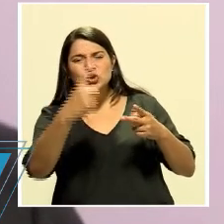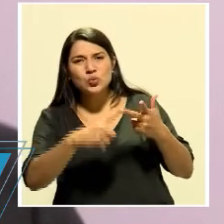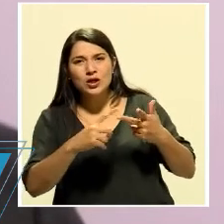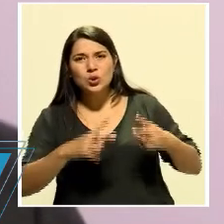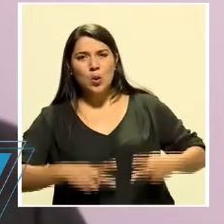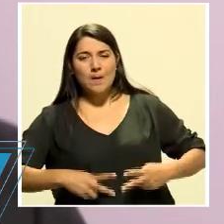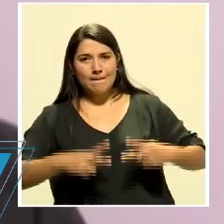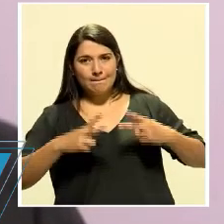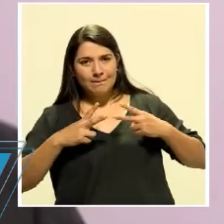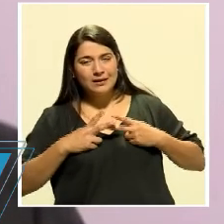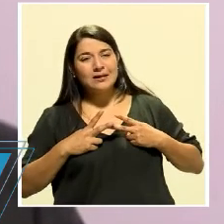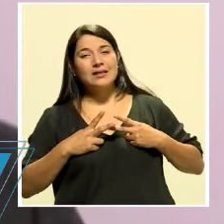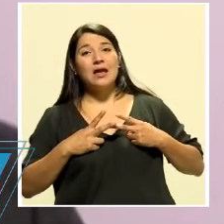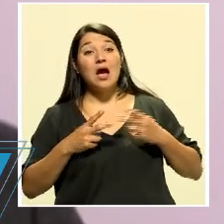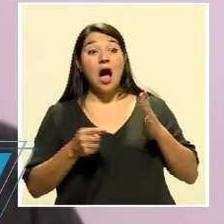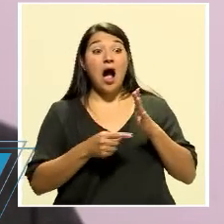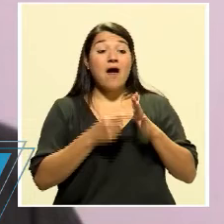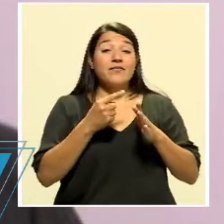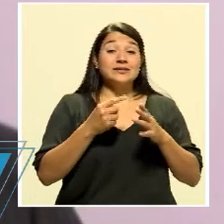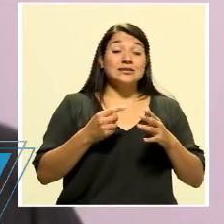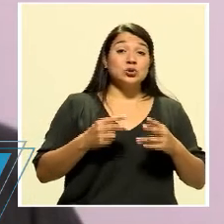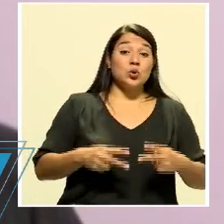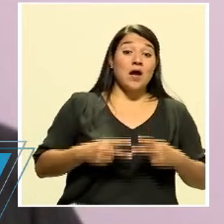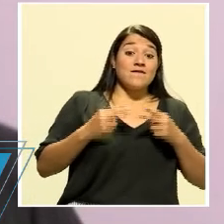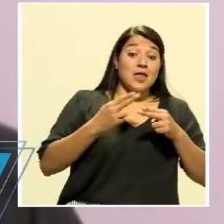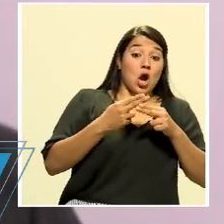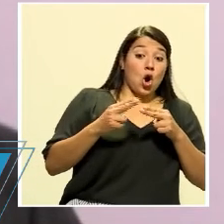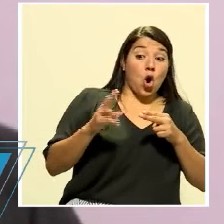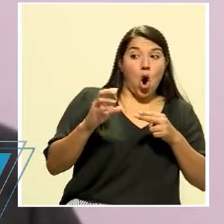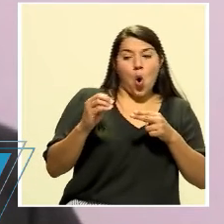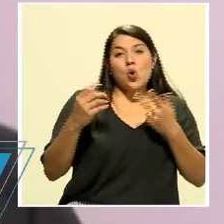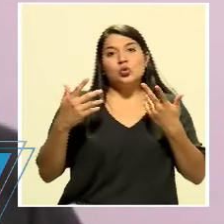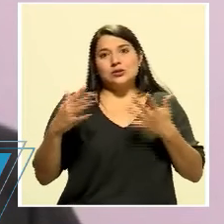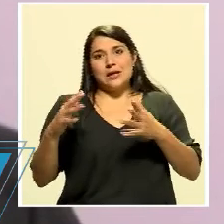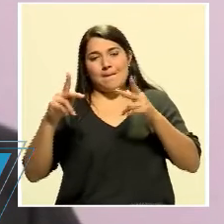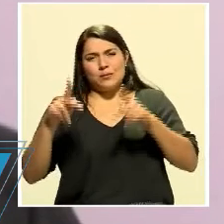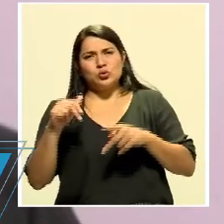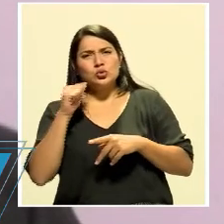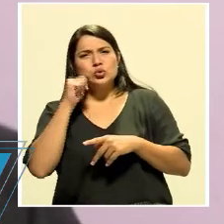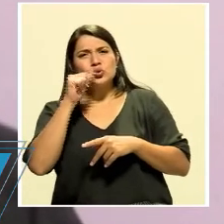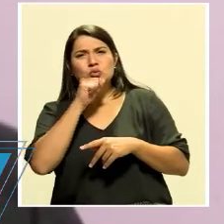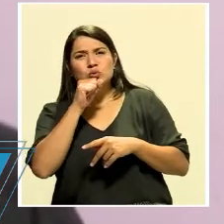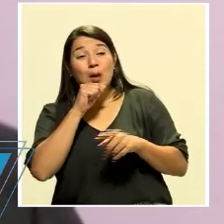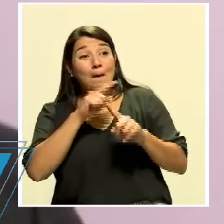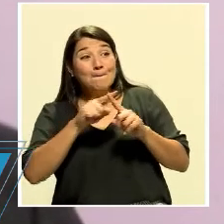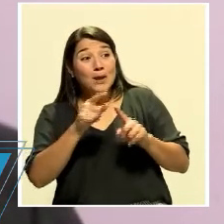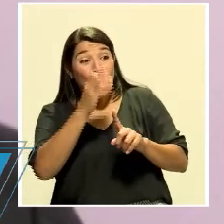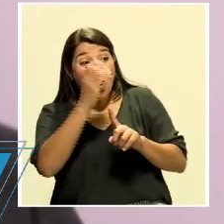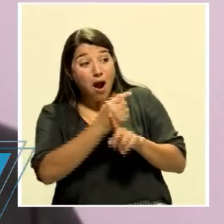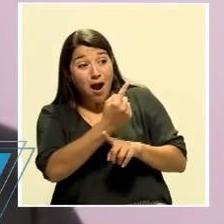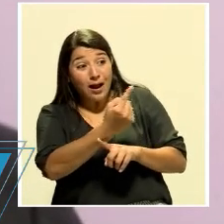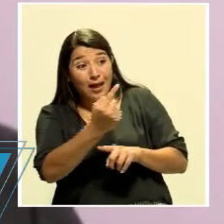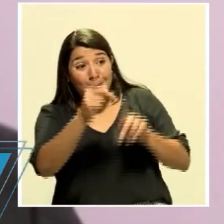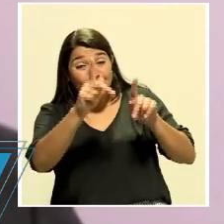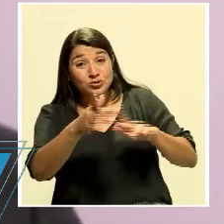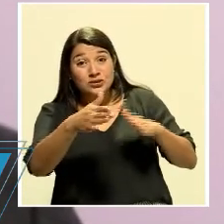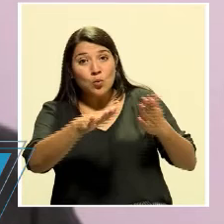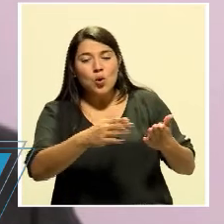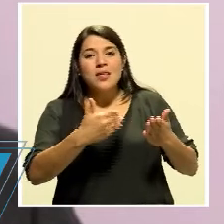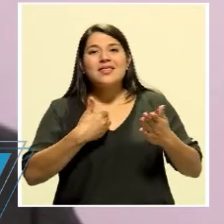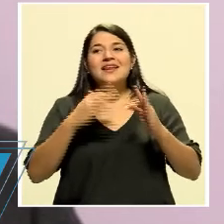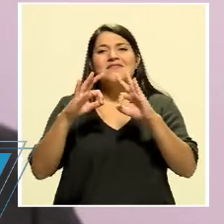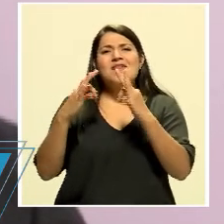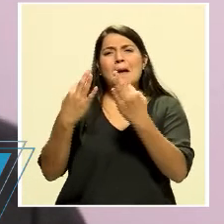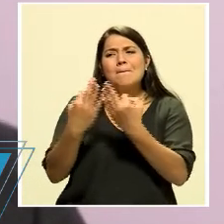a veces muy corta, a veces ya con más tiempo, pero igual que han quedado atrás familias que han sufrido y siguen sufriendo esa